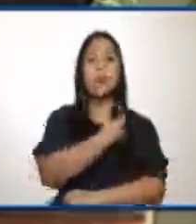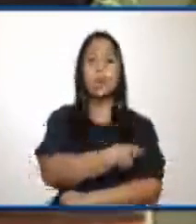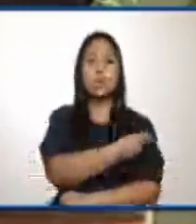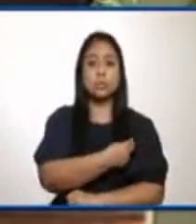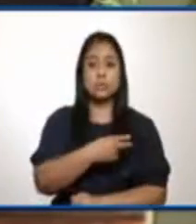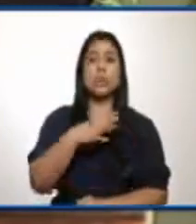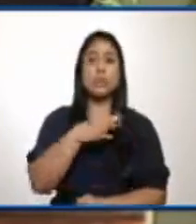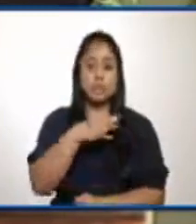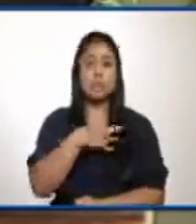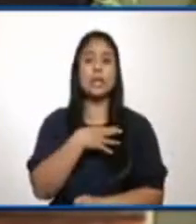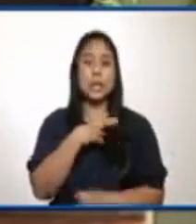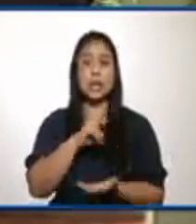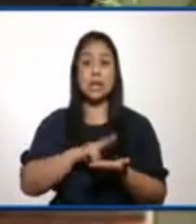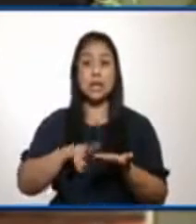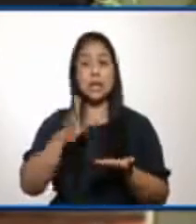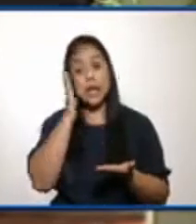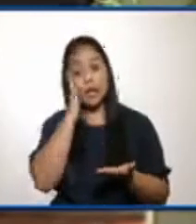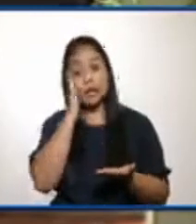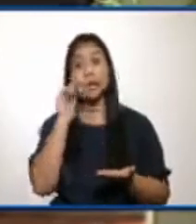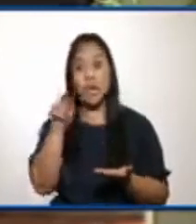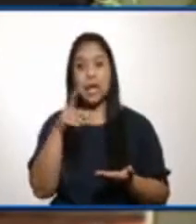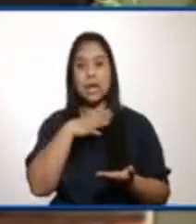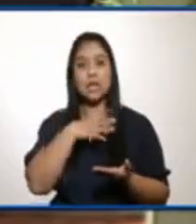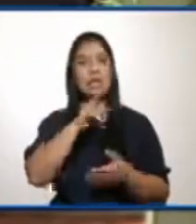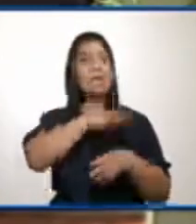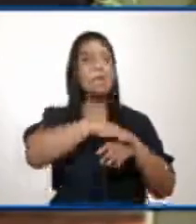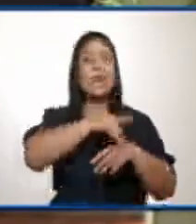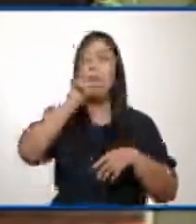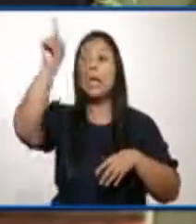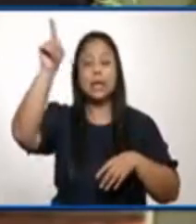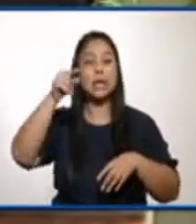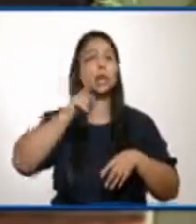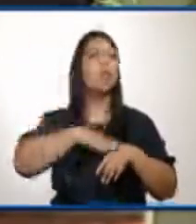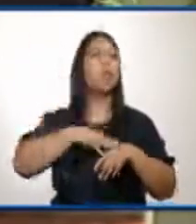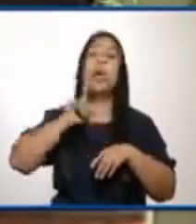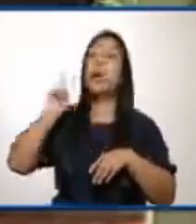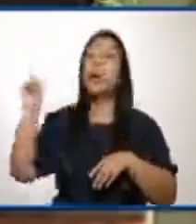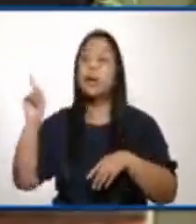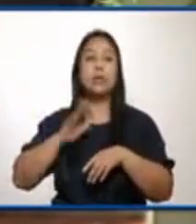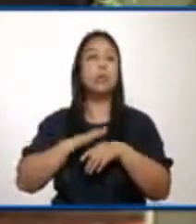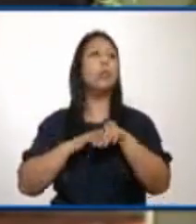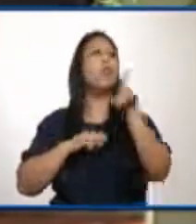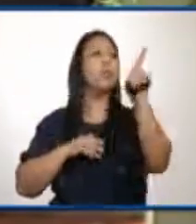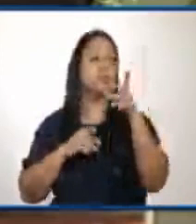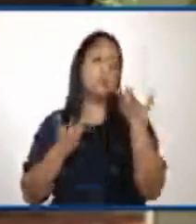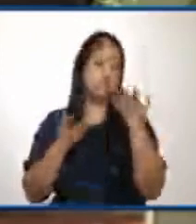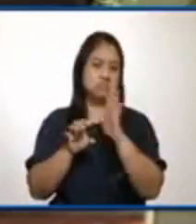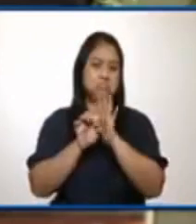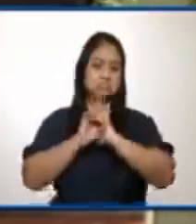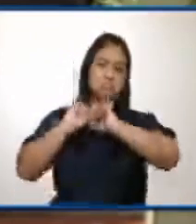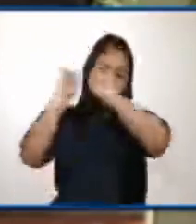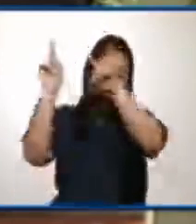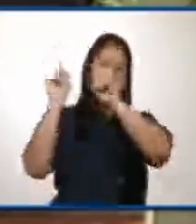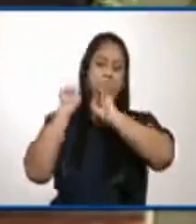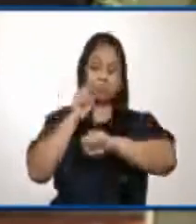disponibilidad de camas en ese momento y es ahí donde se les avisa que pueden acudir o que